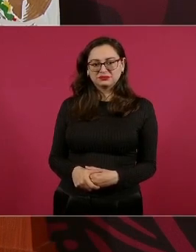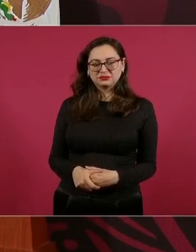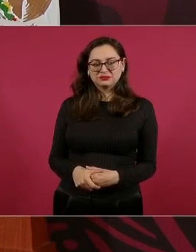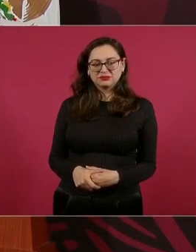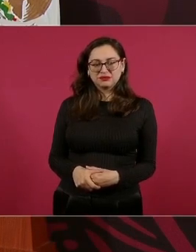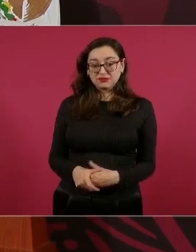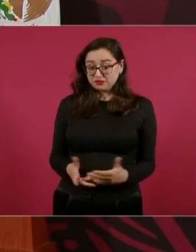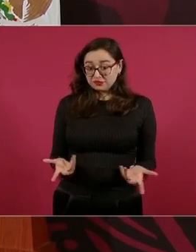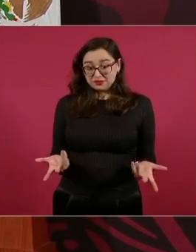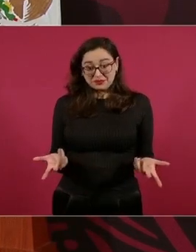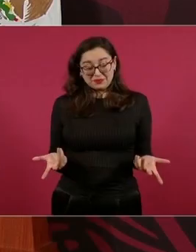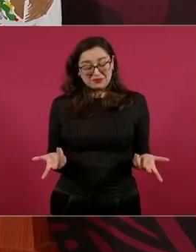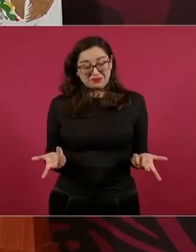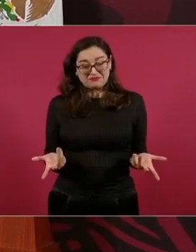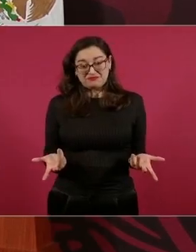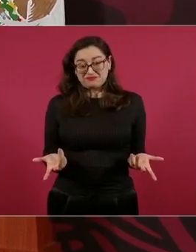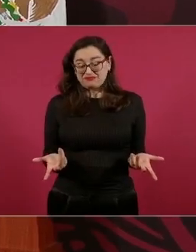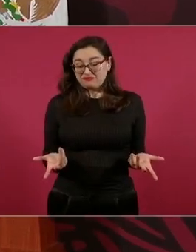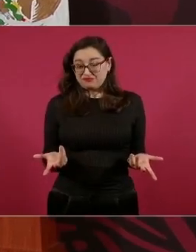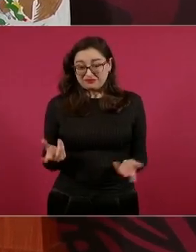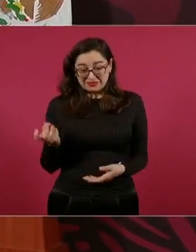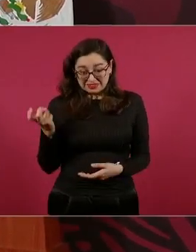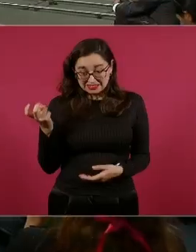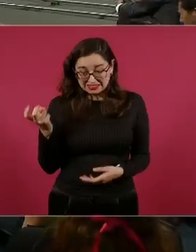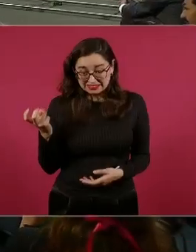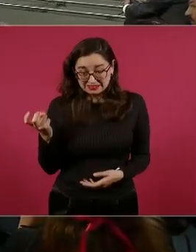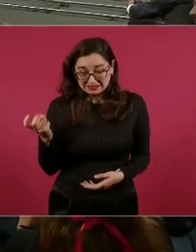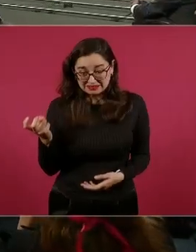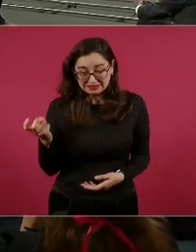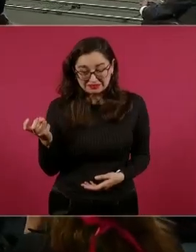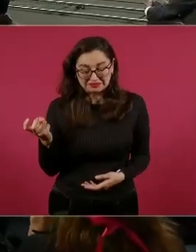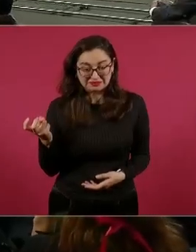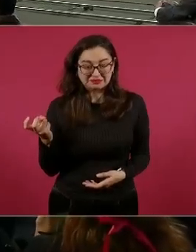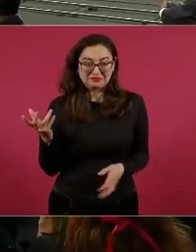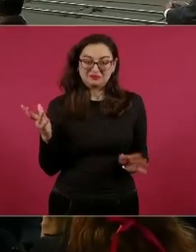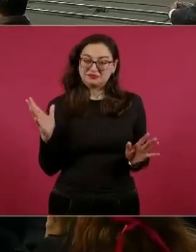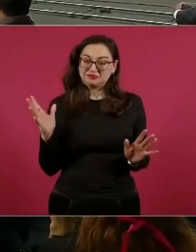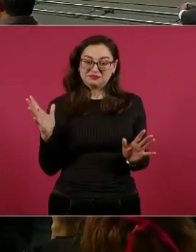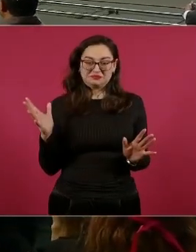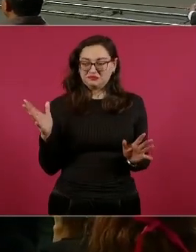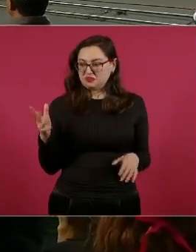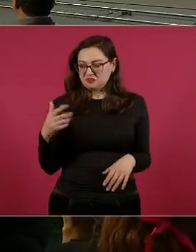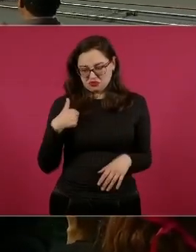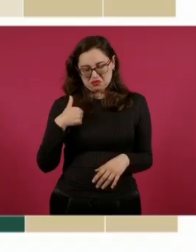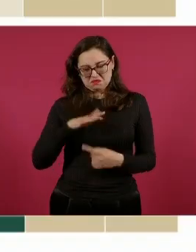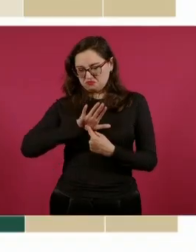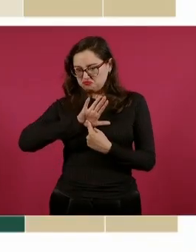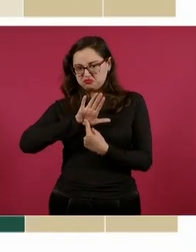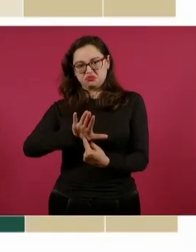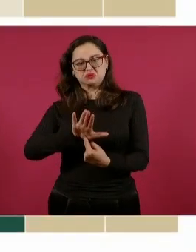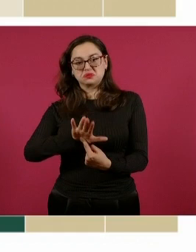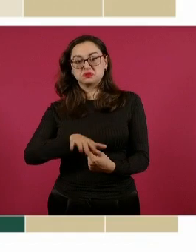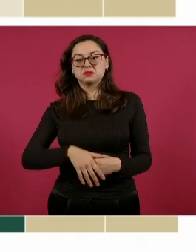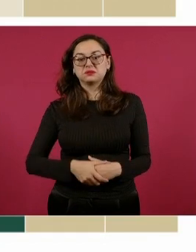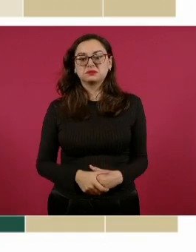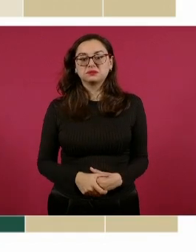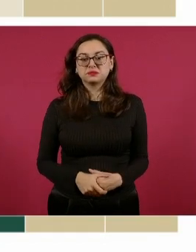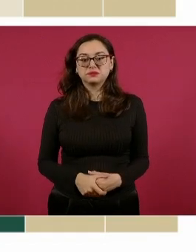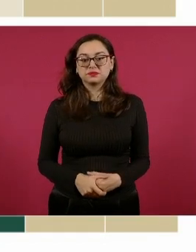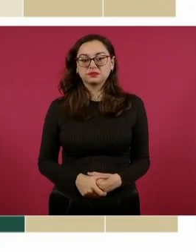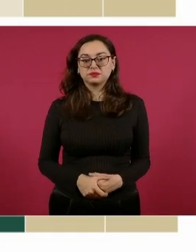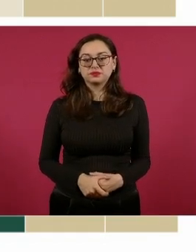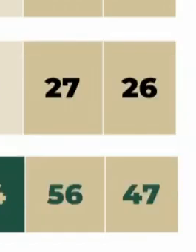Ya, esto es encima de una denuncia y es